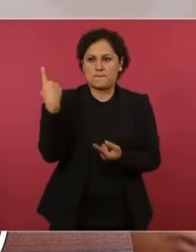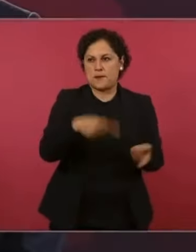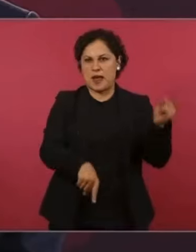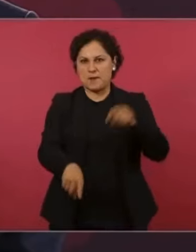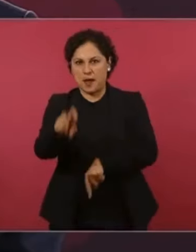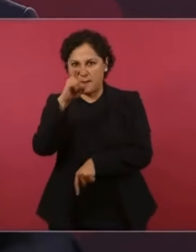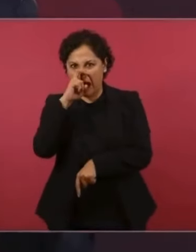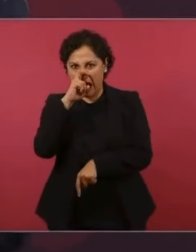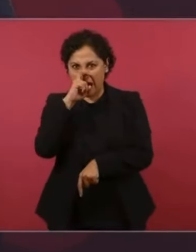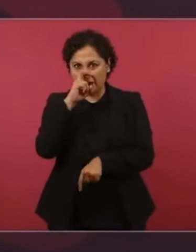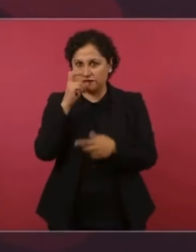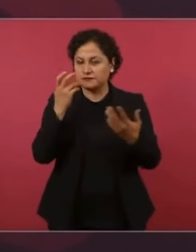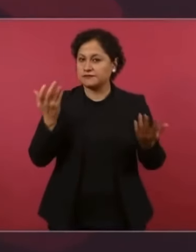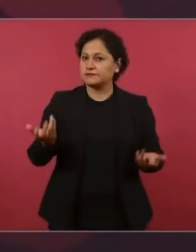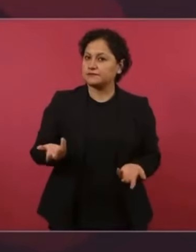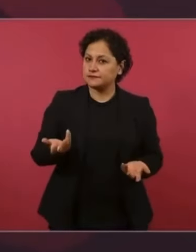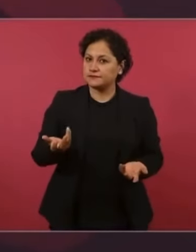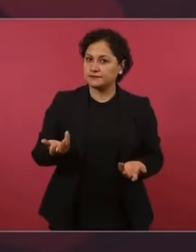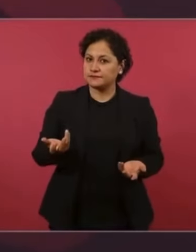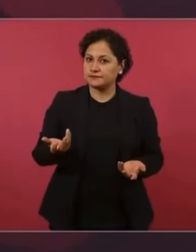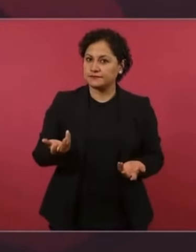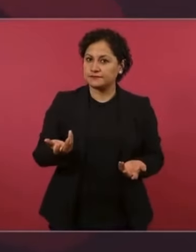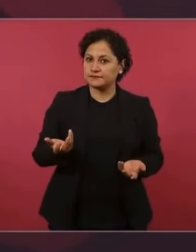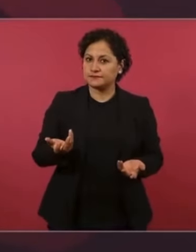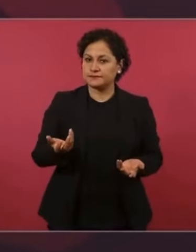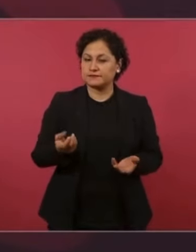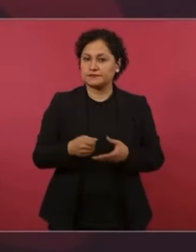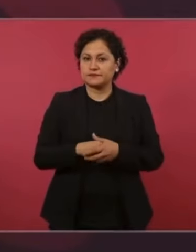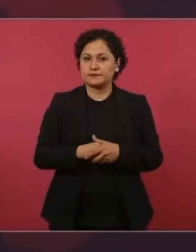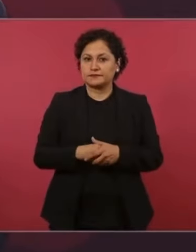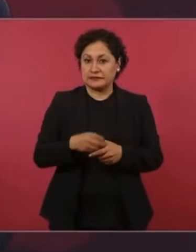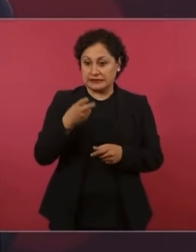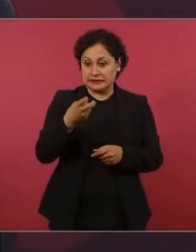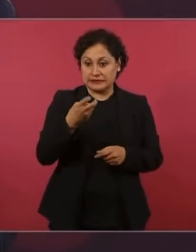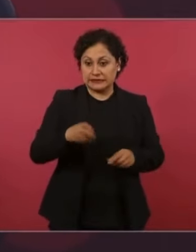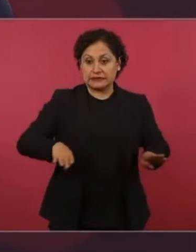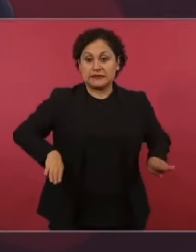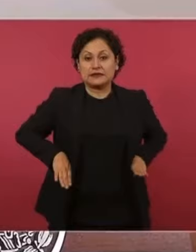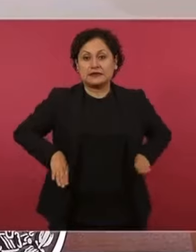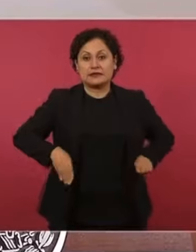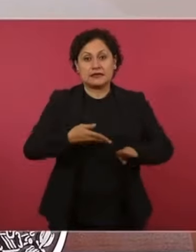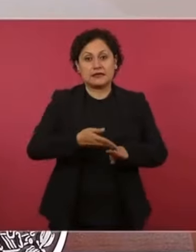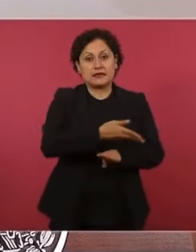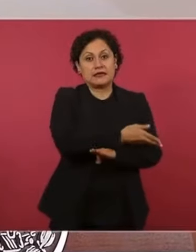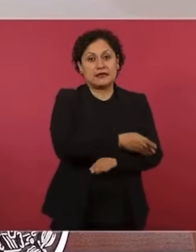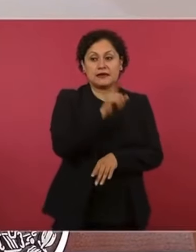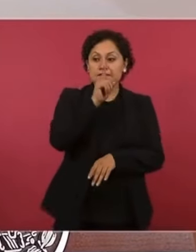un régimen que reprimía,